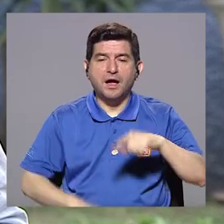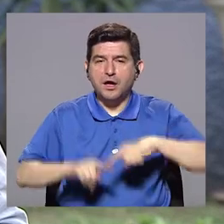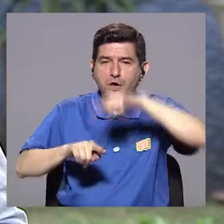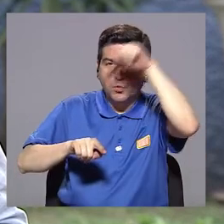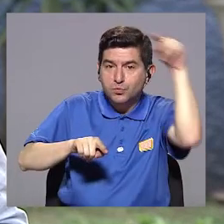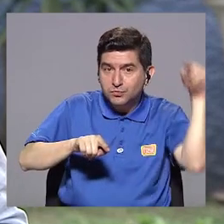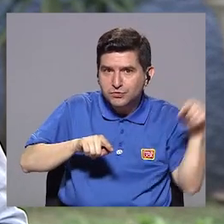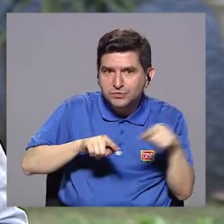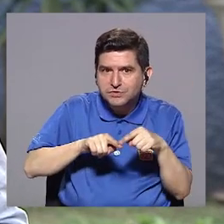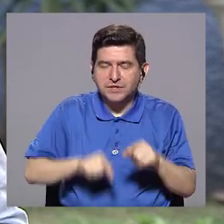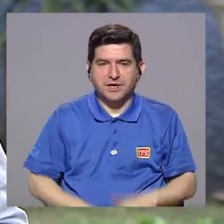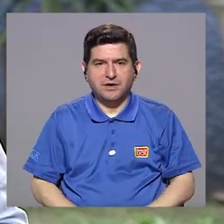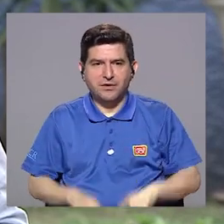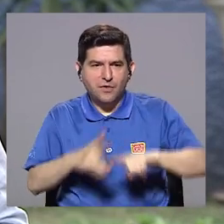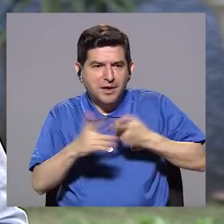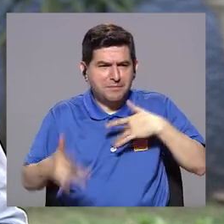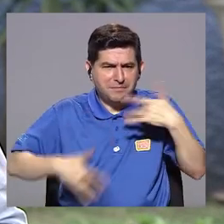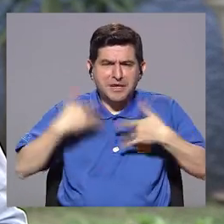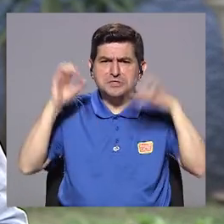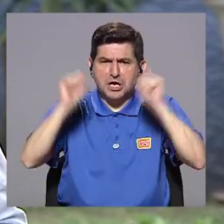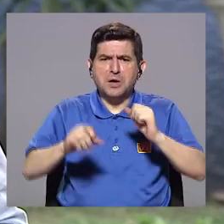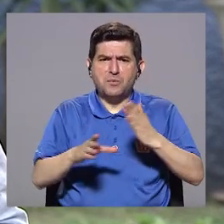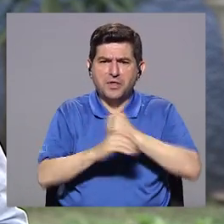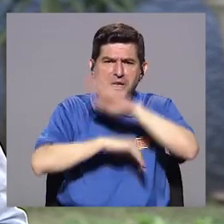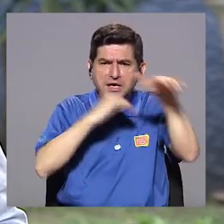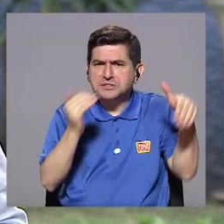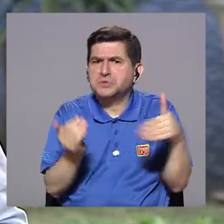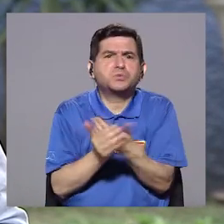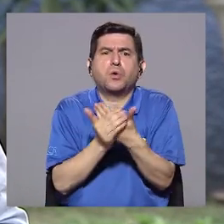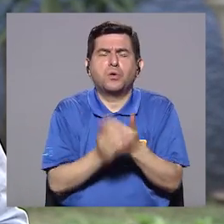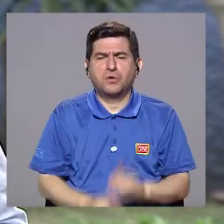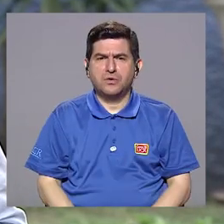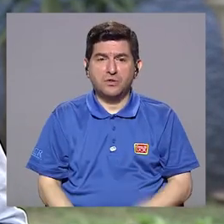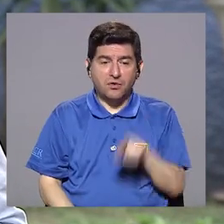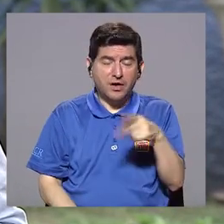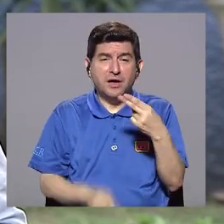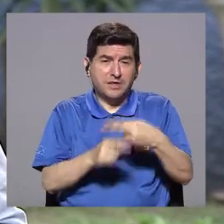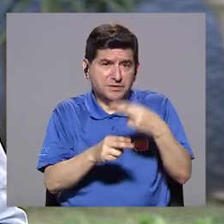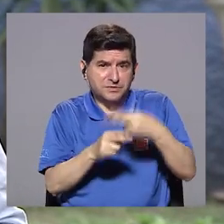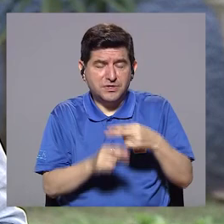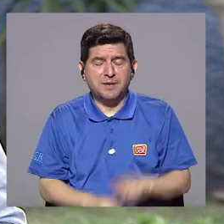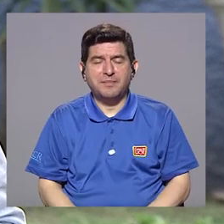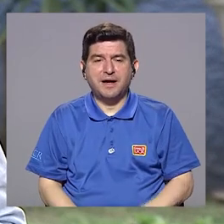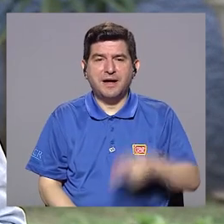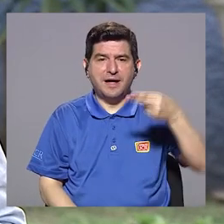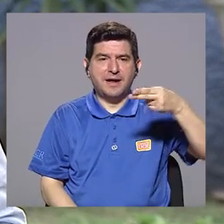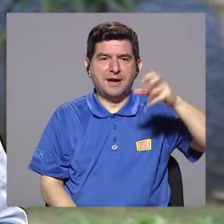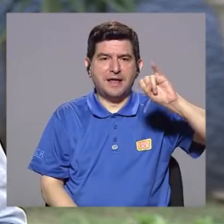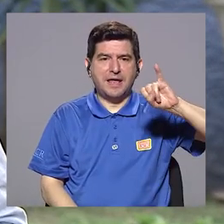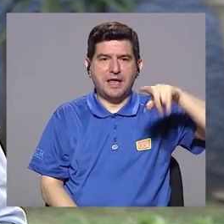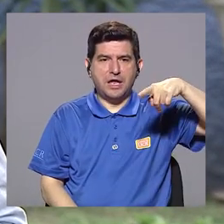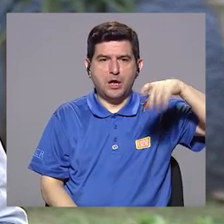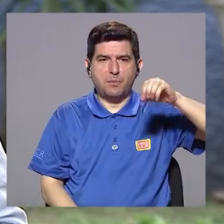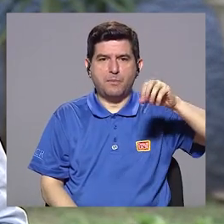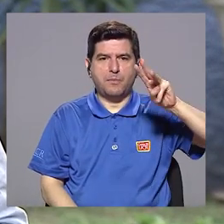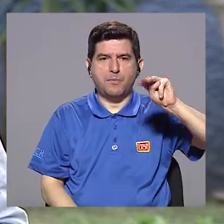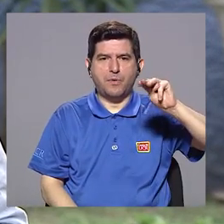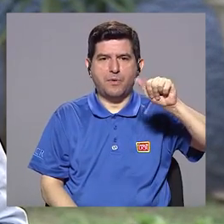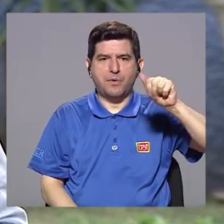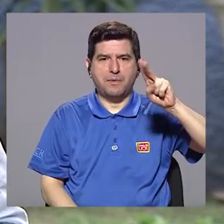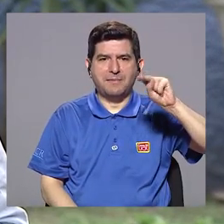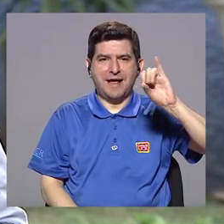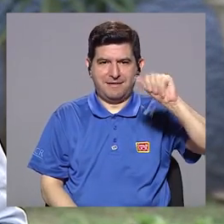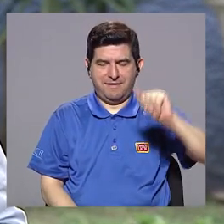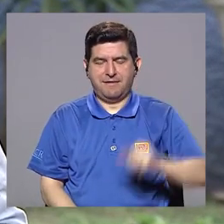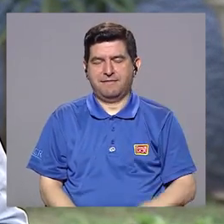ciclo y empiezan a sentirse que son capaces de lograr cualquier cosa y eso es lo que podemos llamar una hipomanía o en algunos otros casos